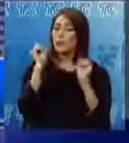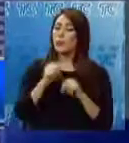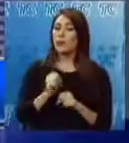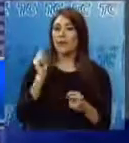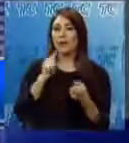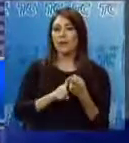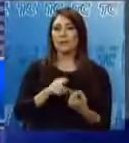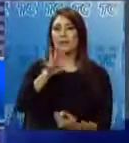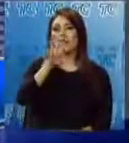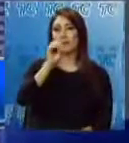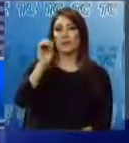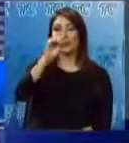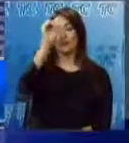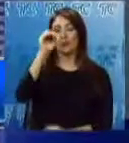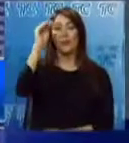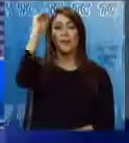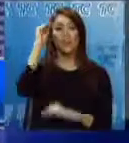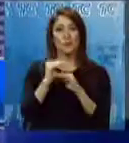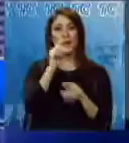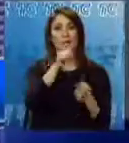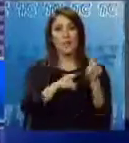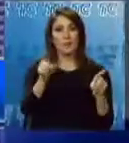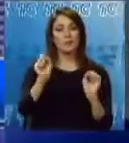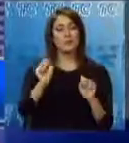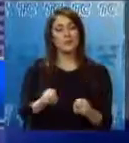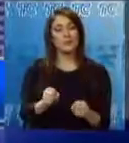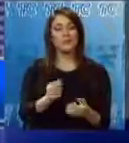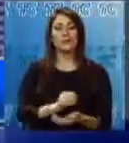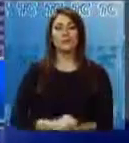hasta el 50% en algunos productos.